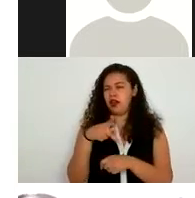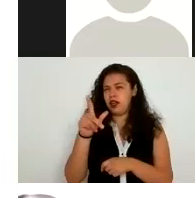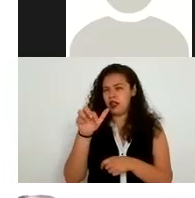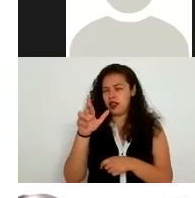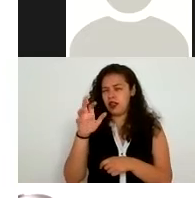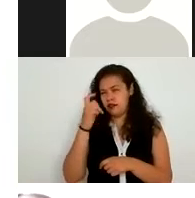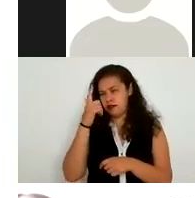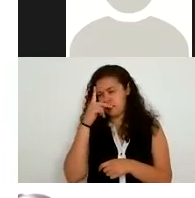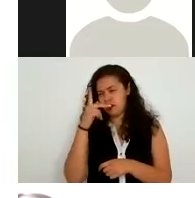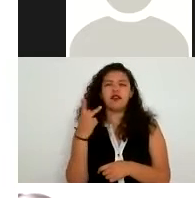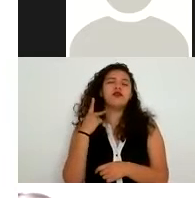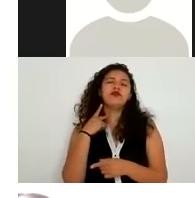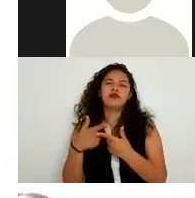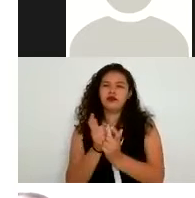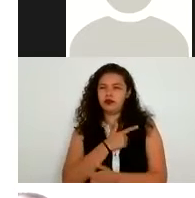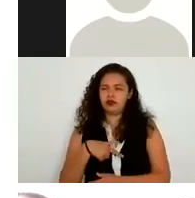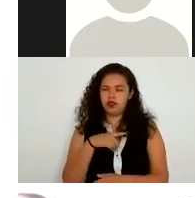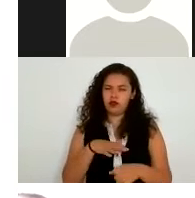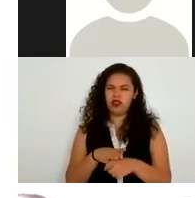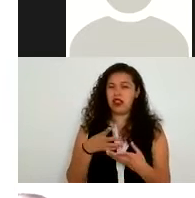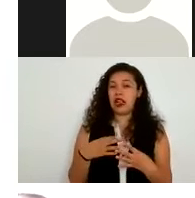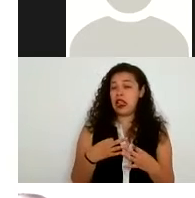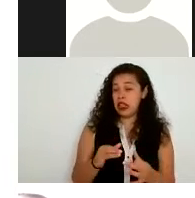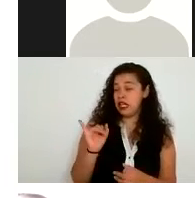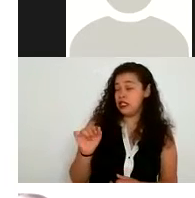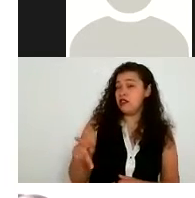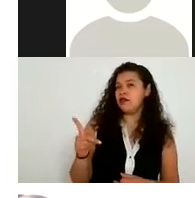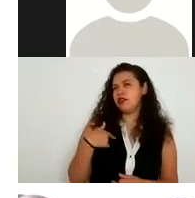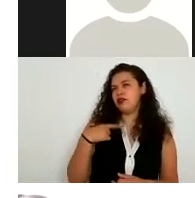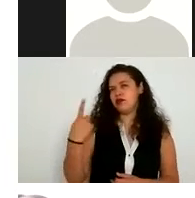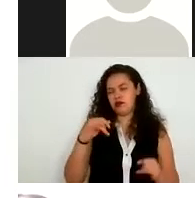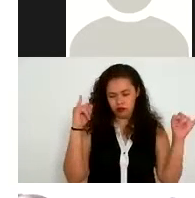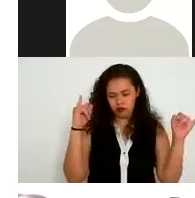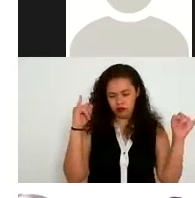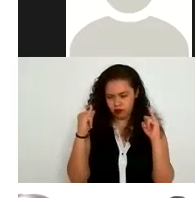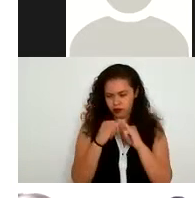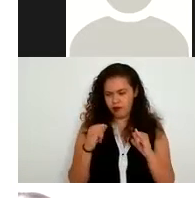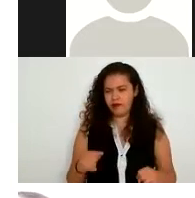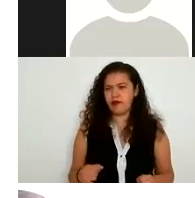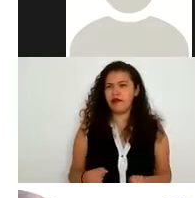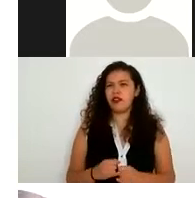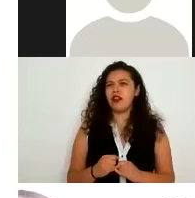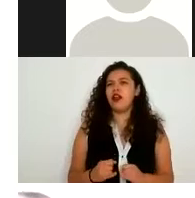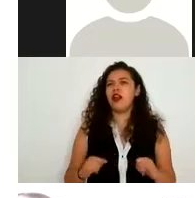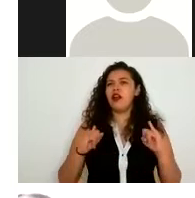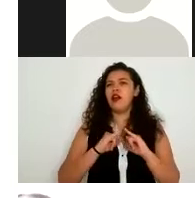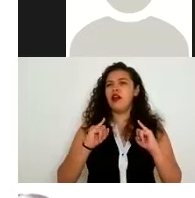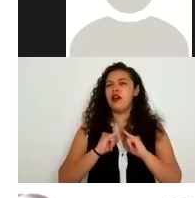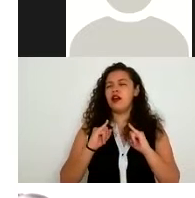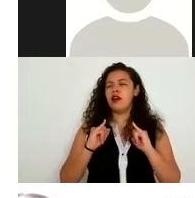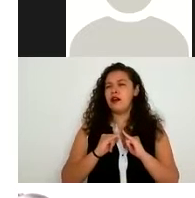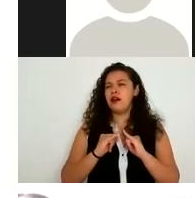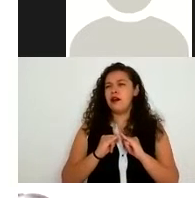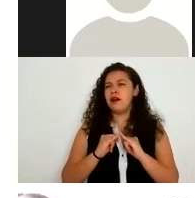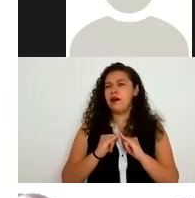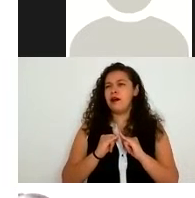puede ser muy delicado porque si la institución requiriera información de esa índole por ejemplo pudiera